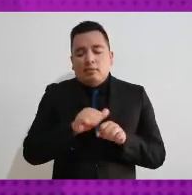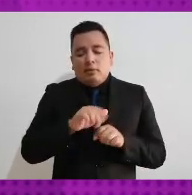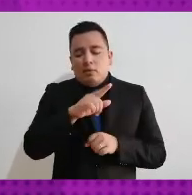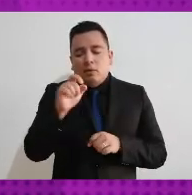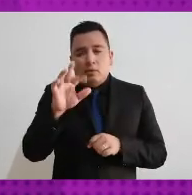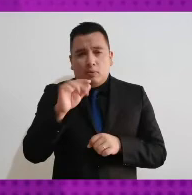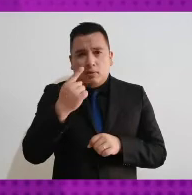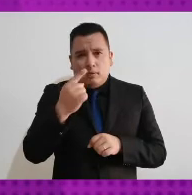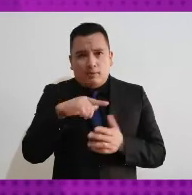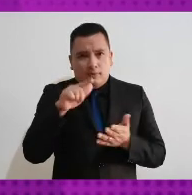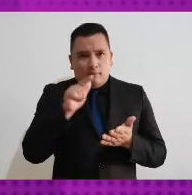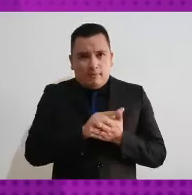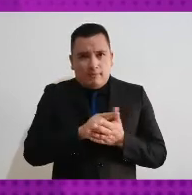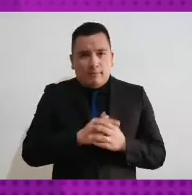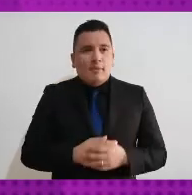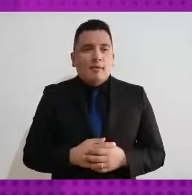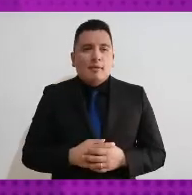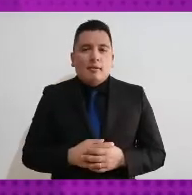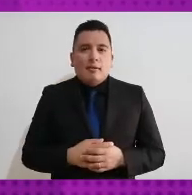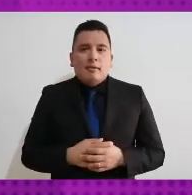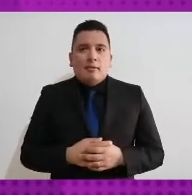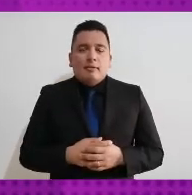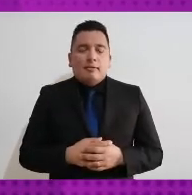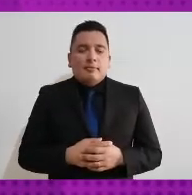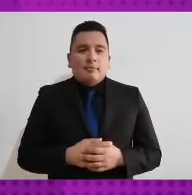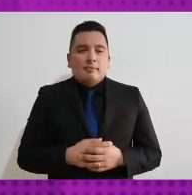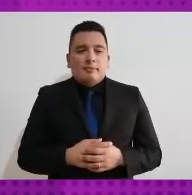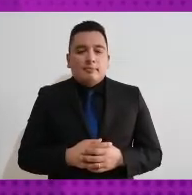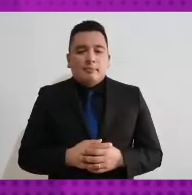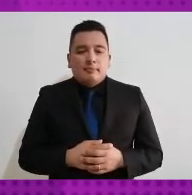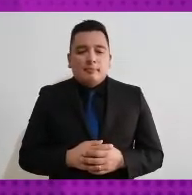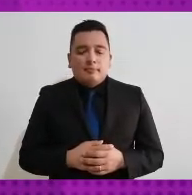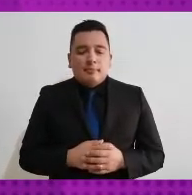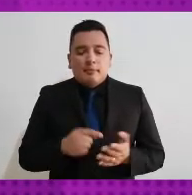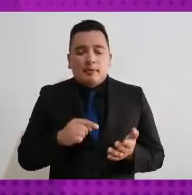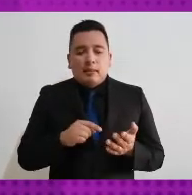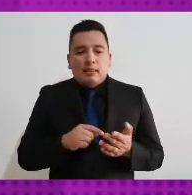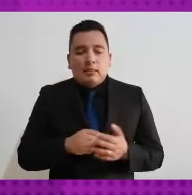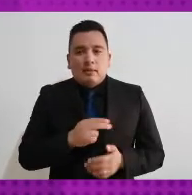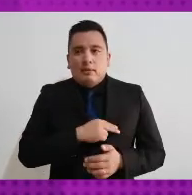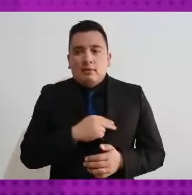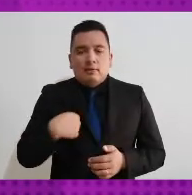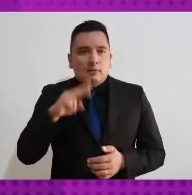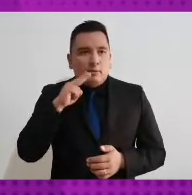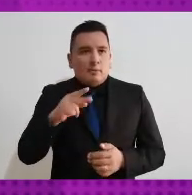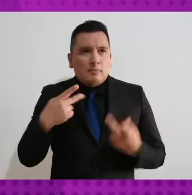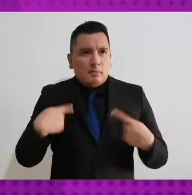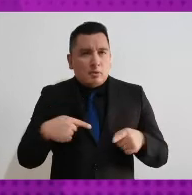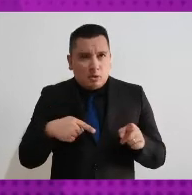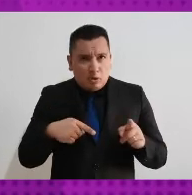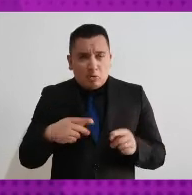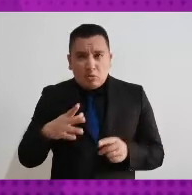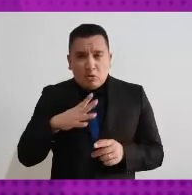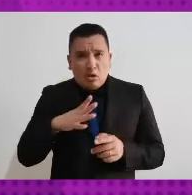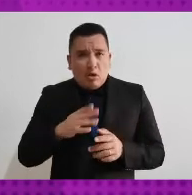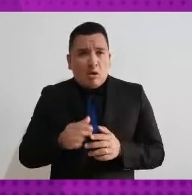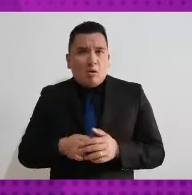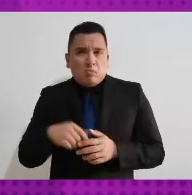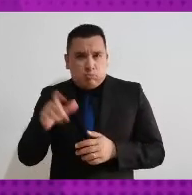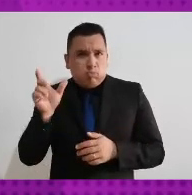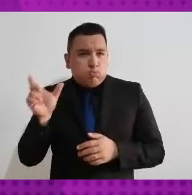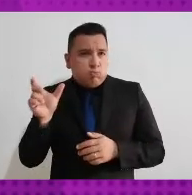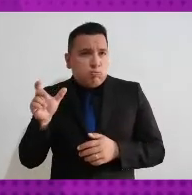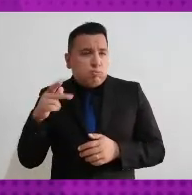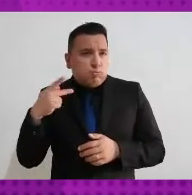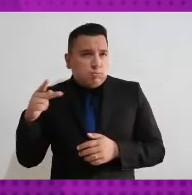141 de la ley de instituciones y procedimientos electorales decidieron credencializarse en su domicilio